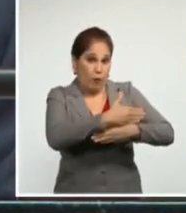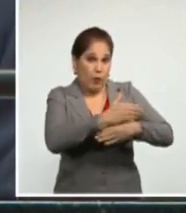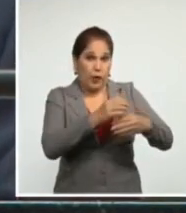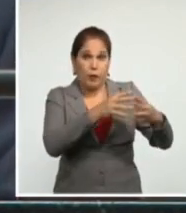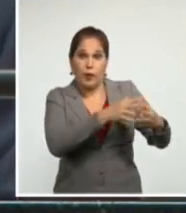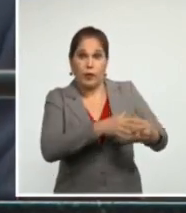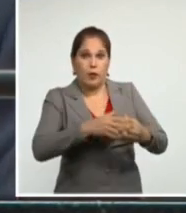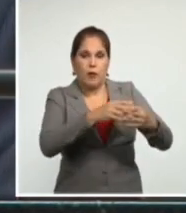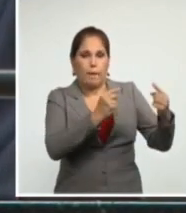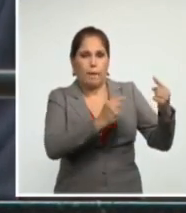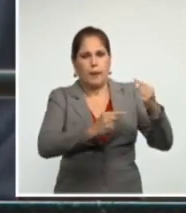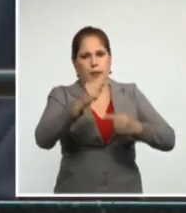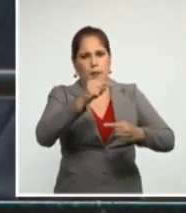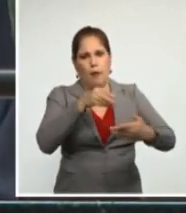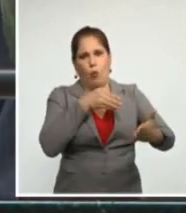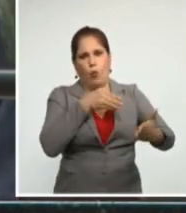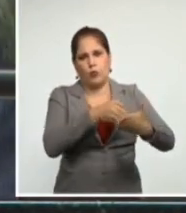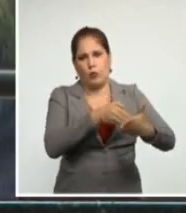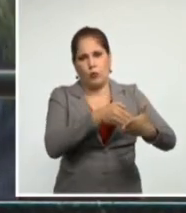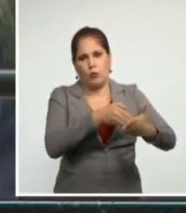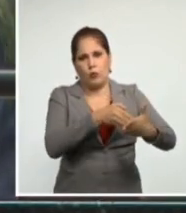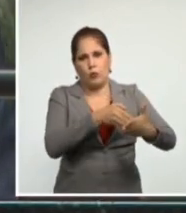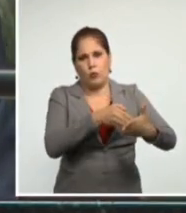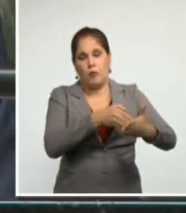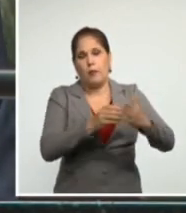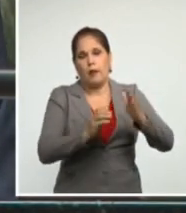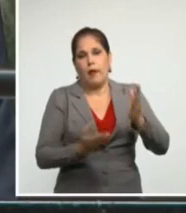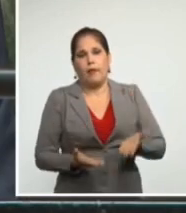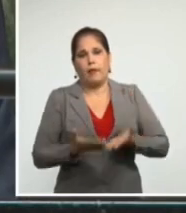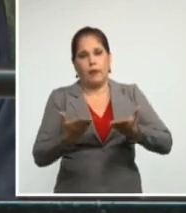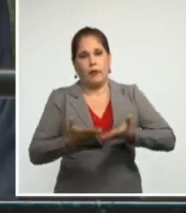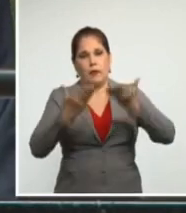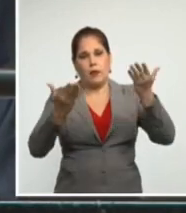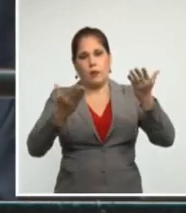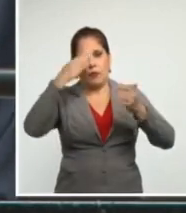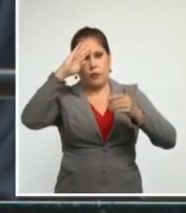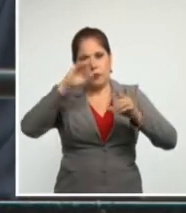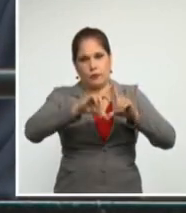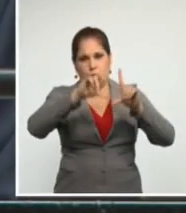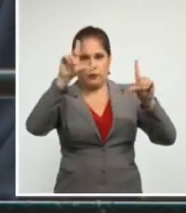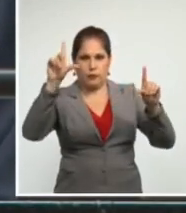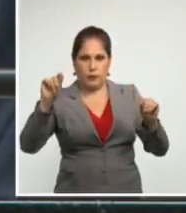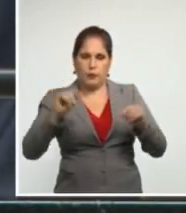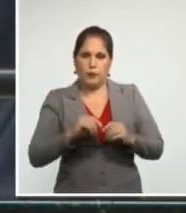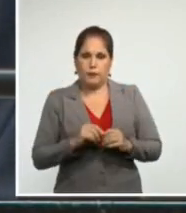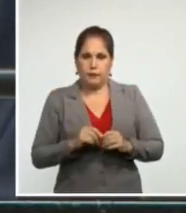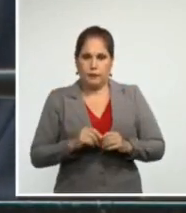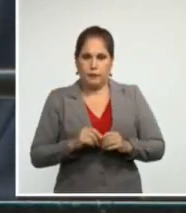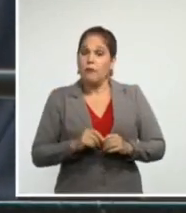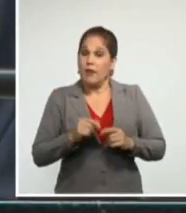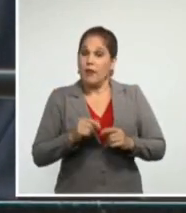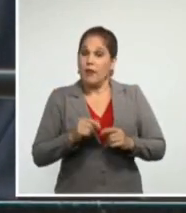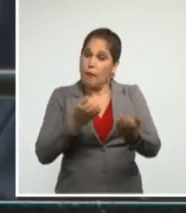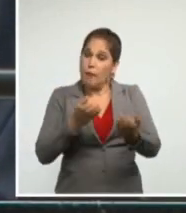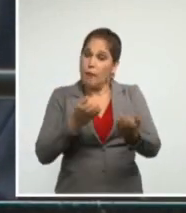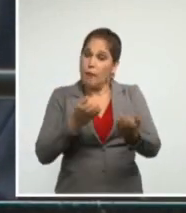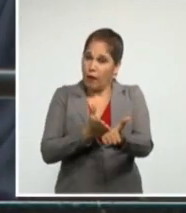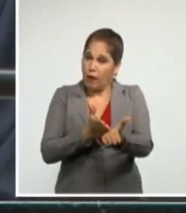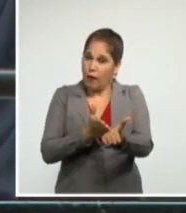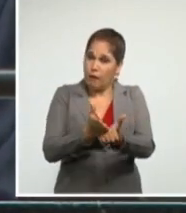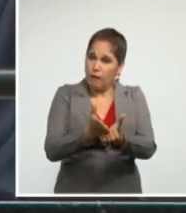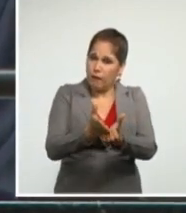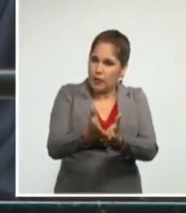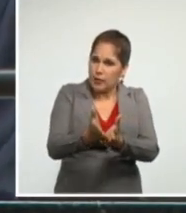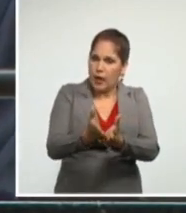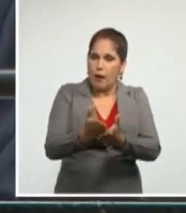principal obstáculo para el desarrollo del país y para avanzar en la búsqueda de la